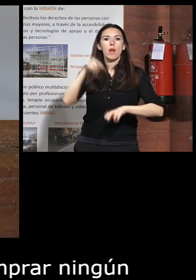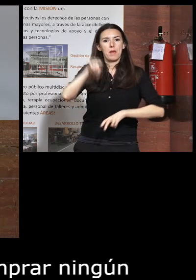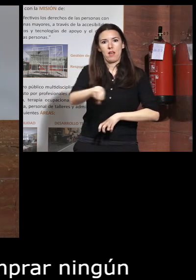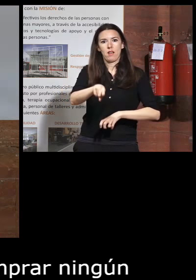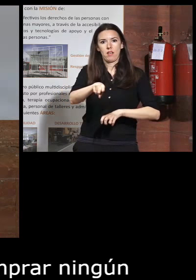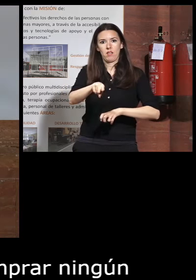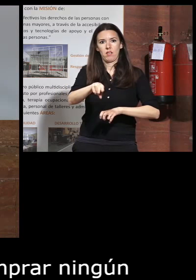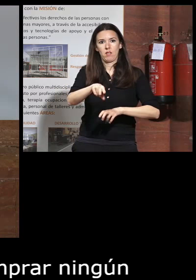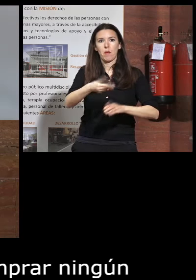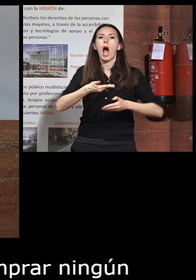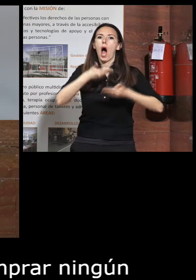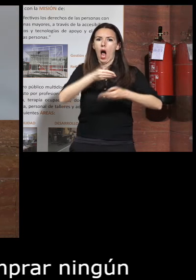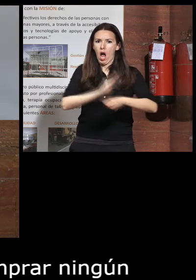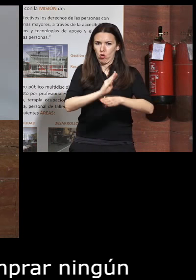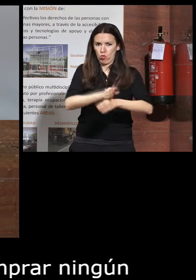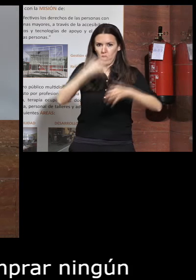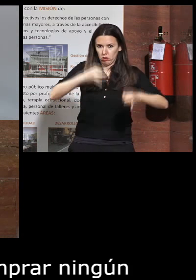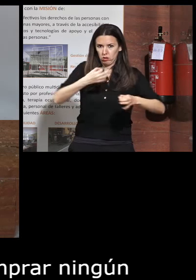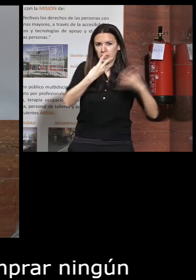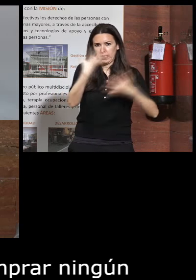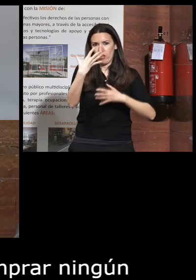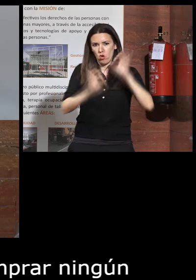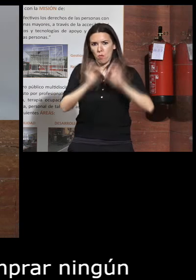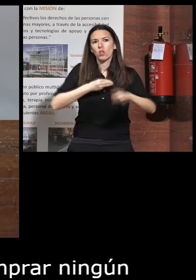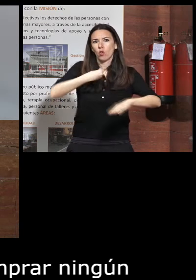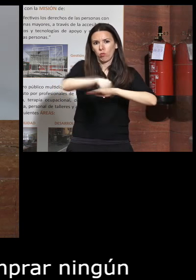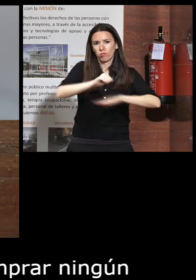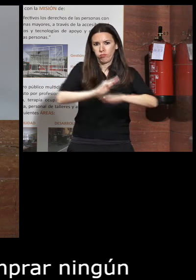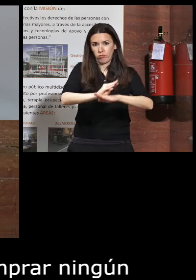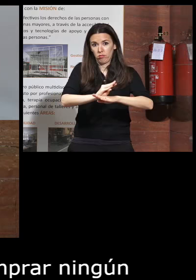continuidad en las ayudas y el tema pues